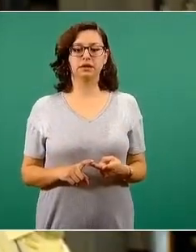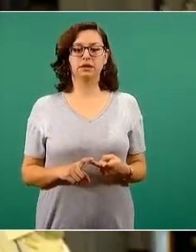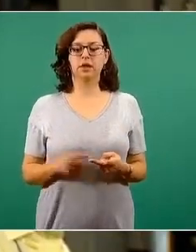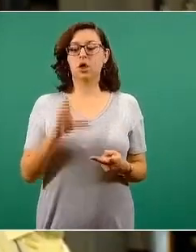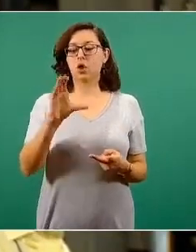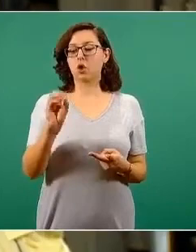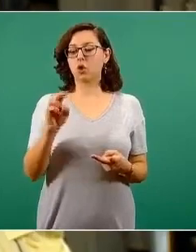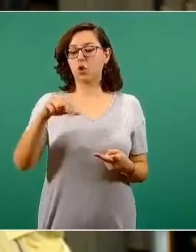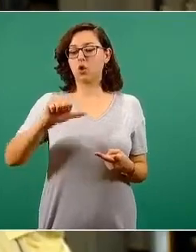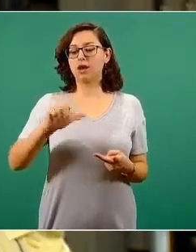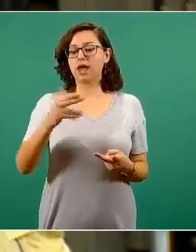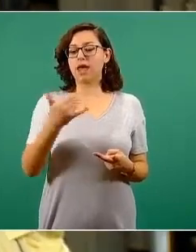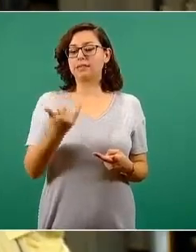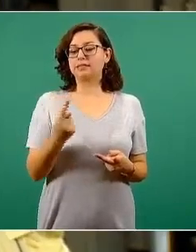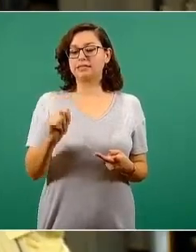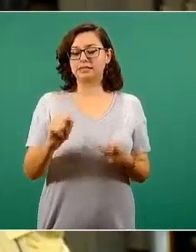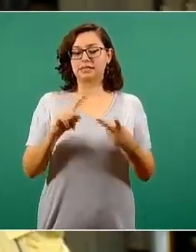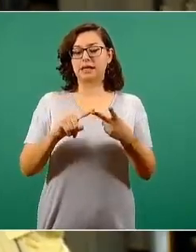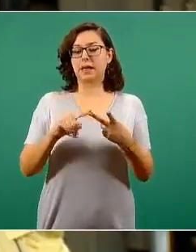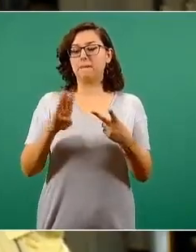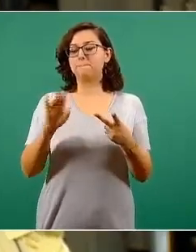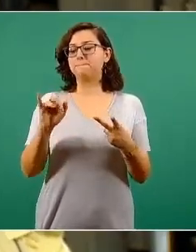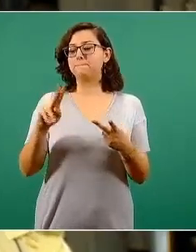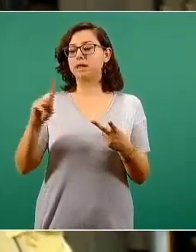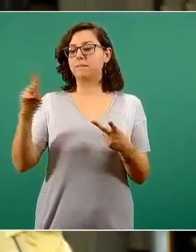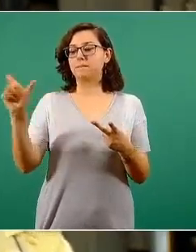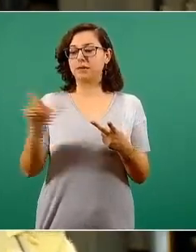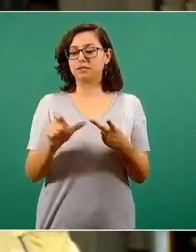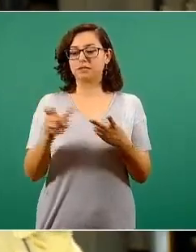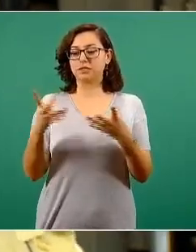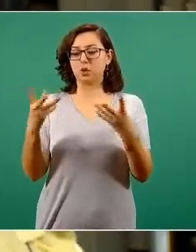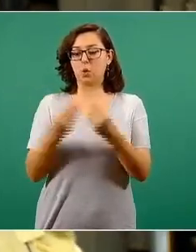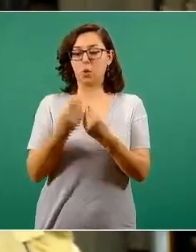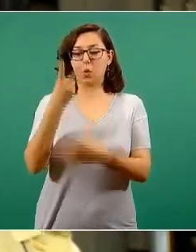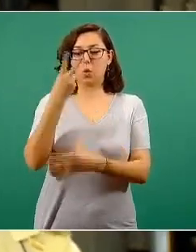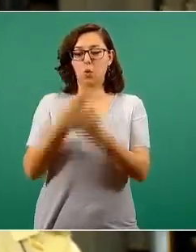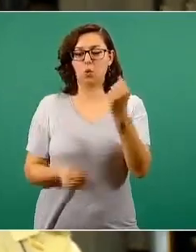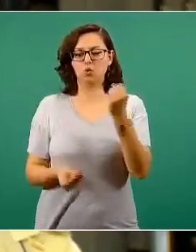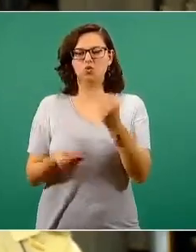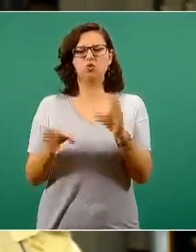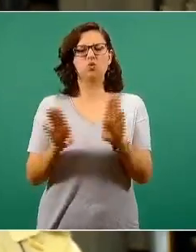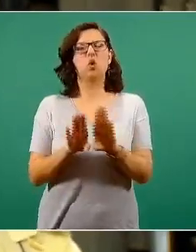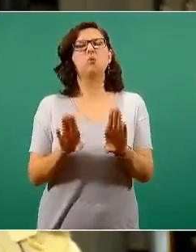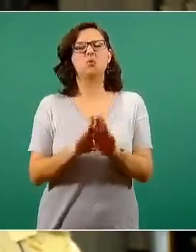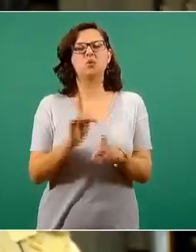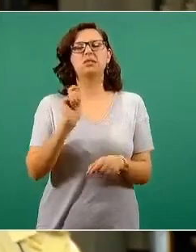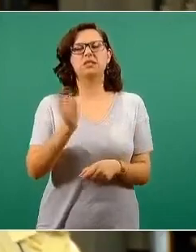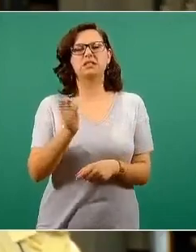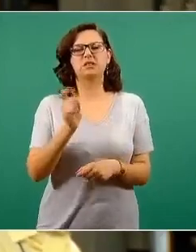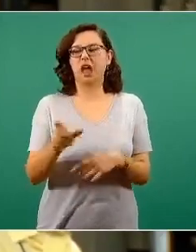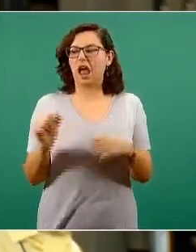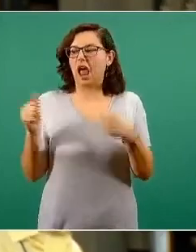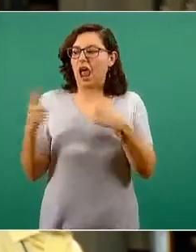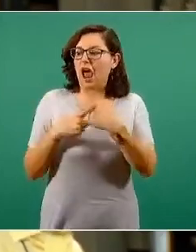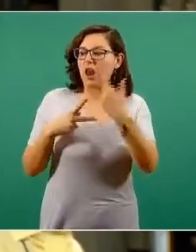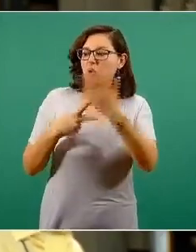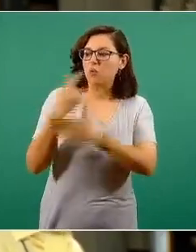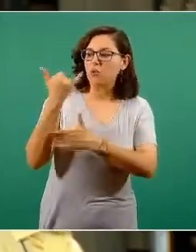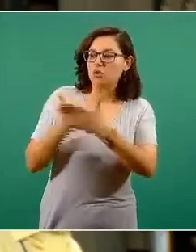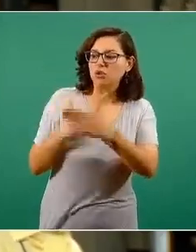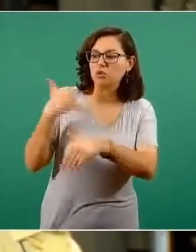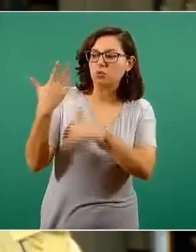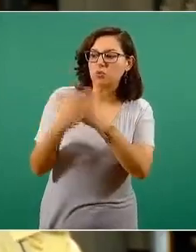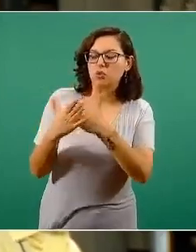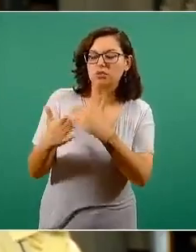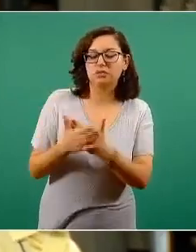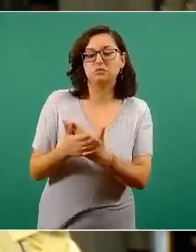Conacyt con Virmex. Quisiera saber si tienen algún proyecto próximo, algo